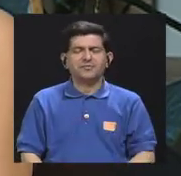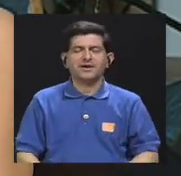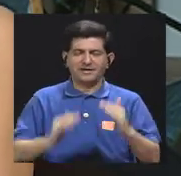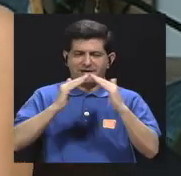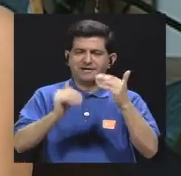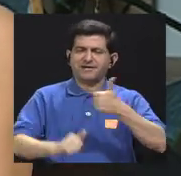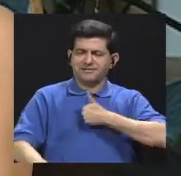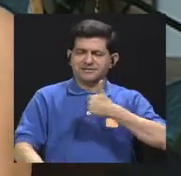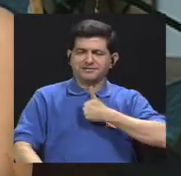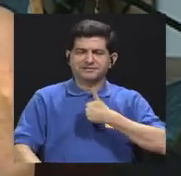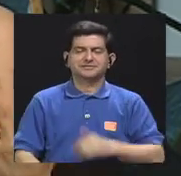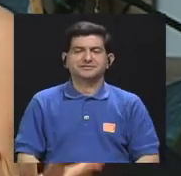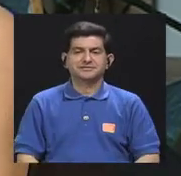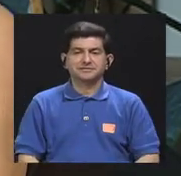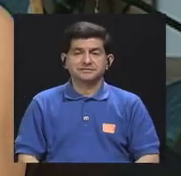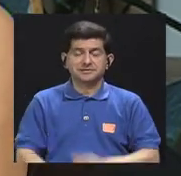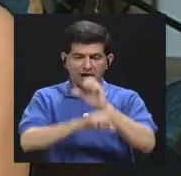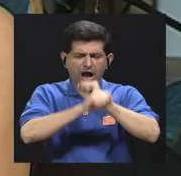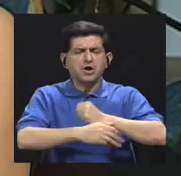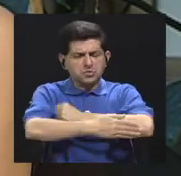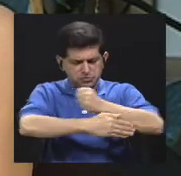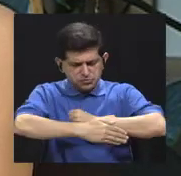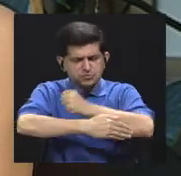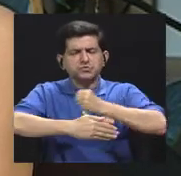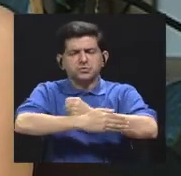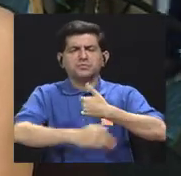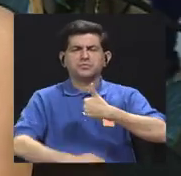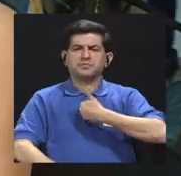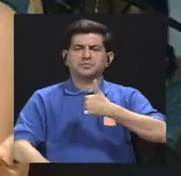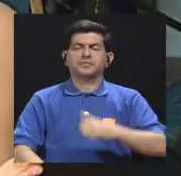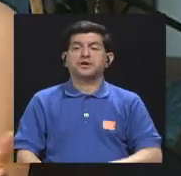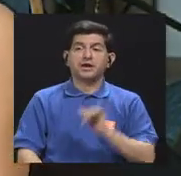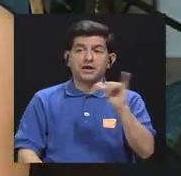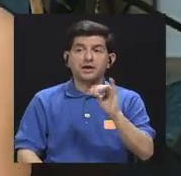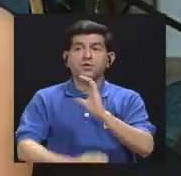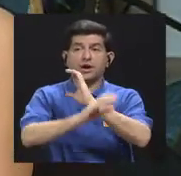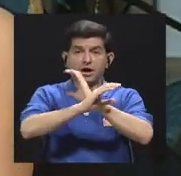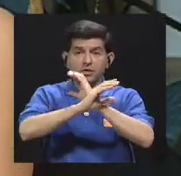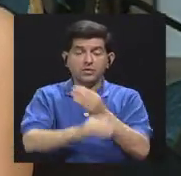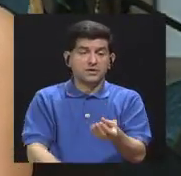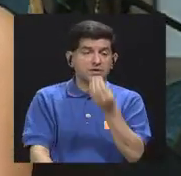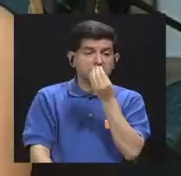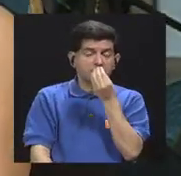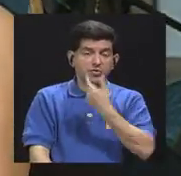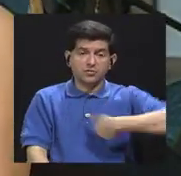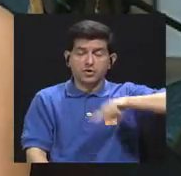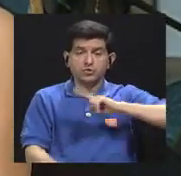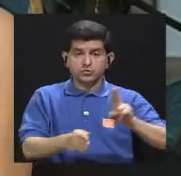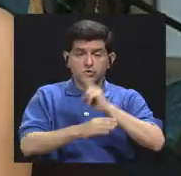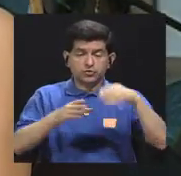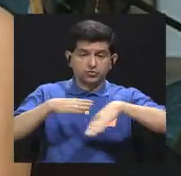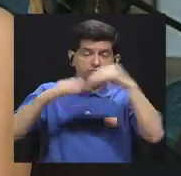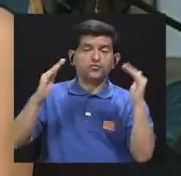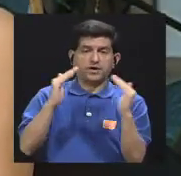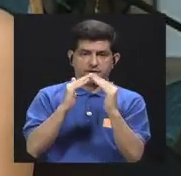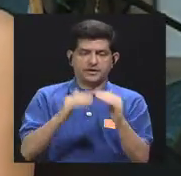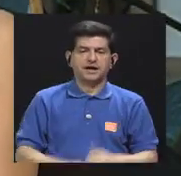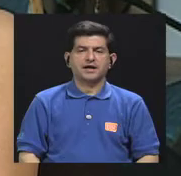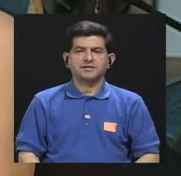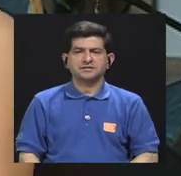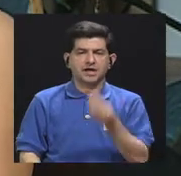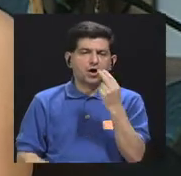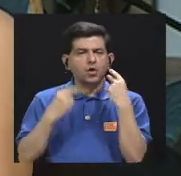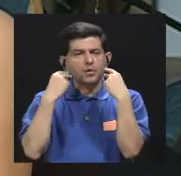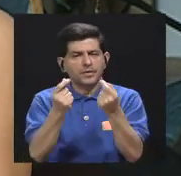casa acostumbrarnos a cocinar y cuidar también los alimentos que consumimos fuera del hogar como las